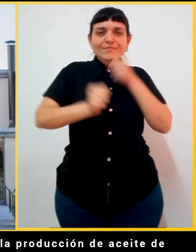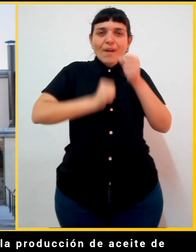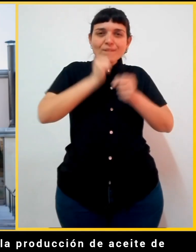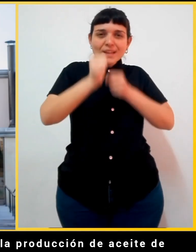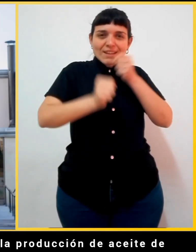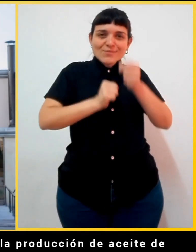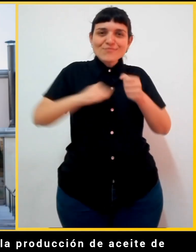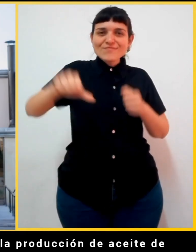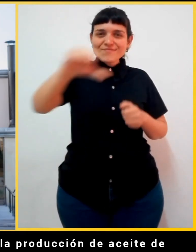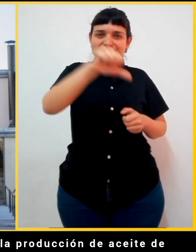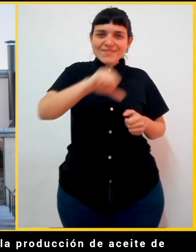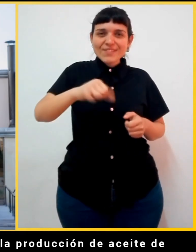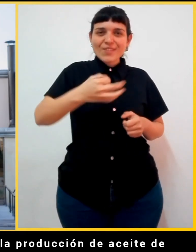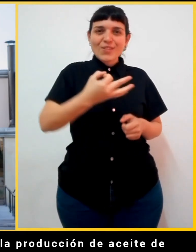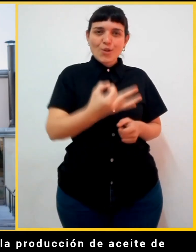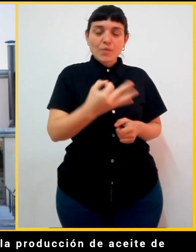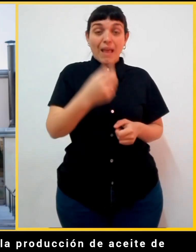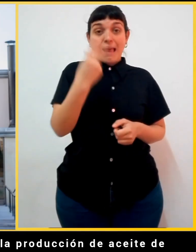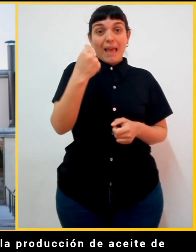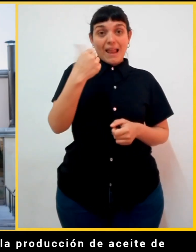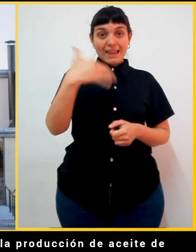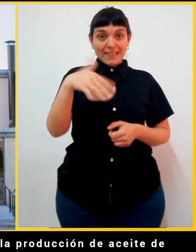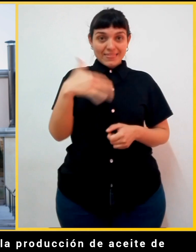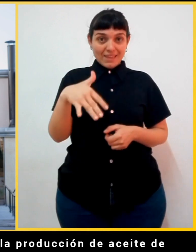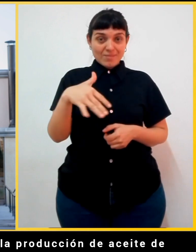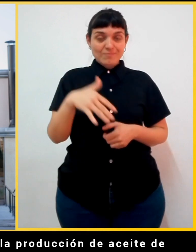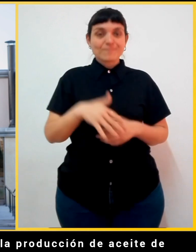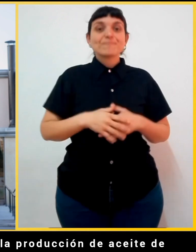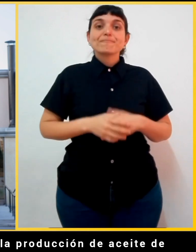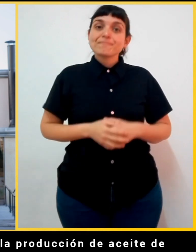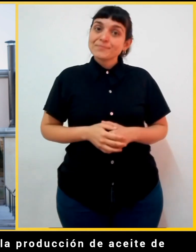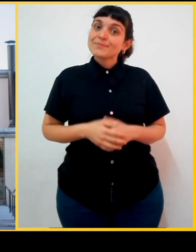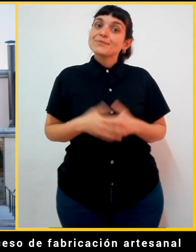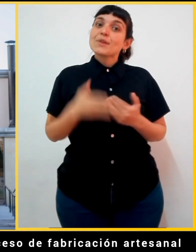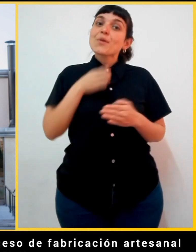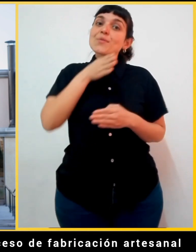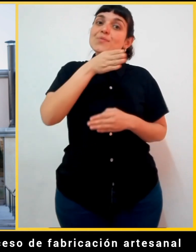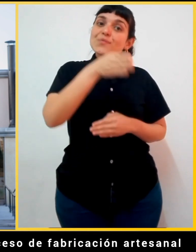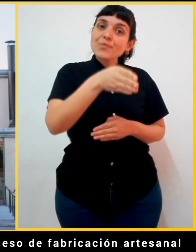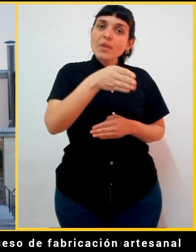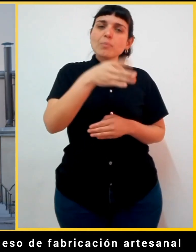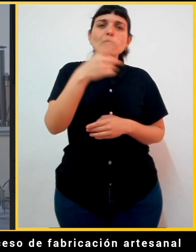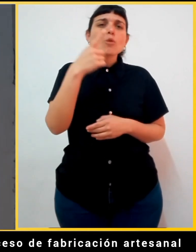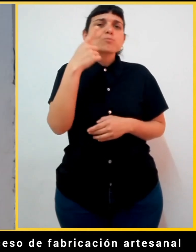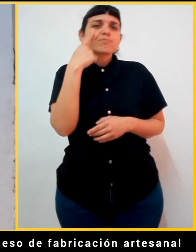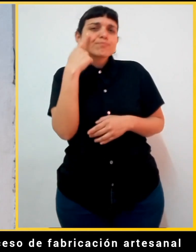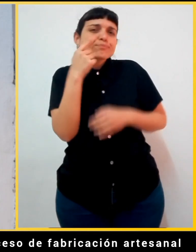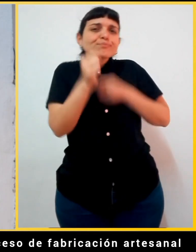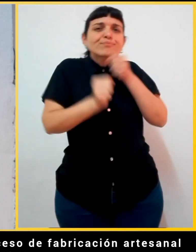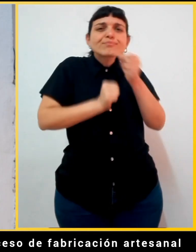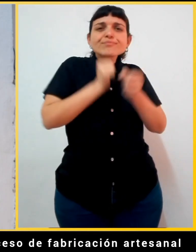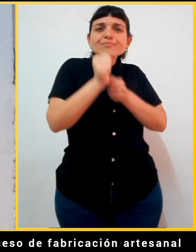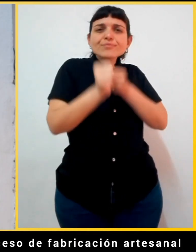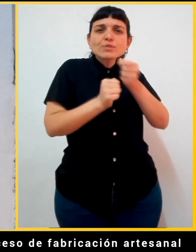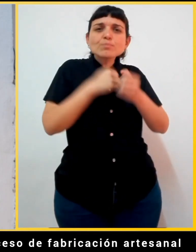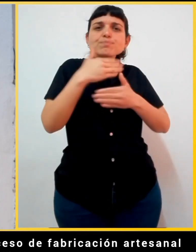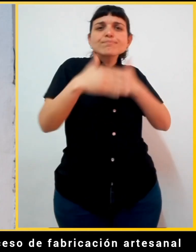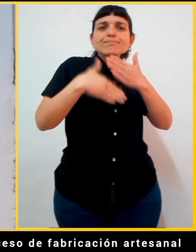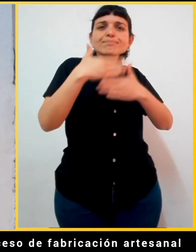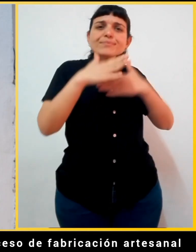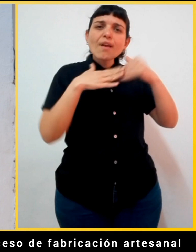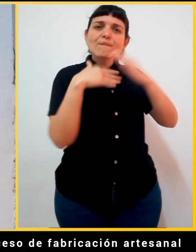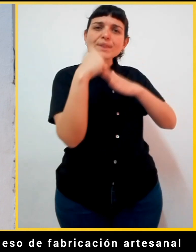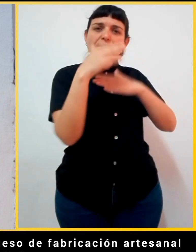reconocida por la producción de aceite de oliva de alta calidad. Por lo tanto, nos dirigimos a conocer